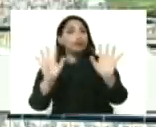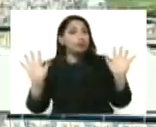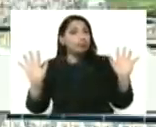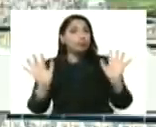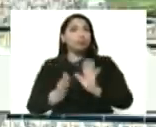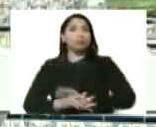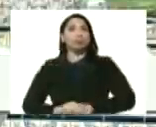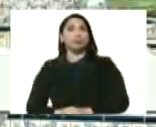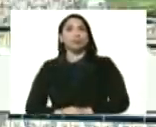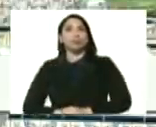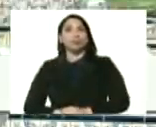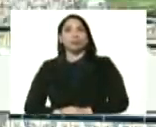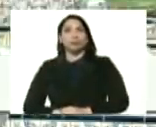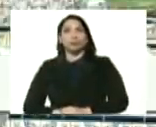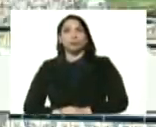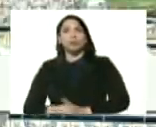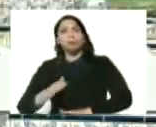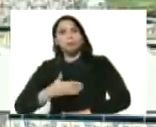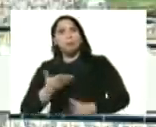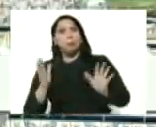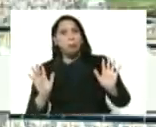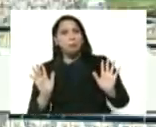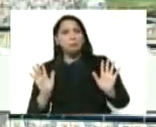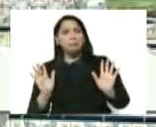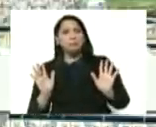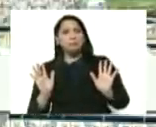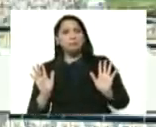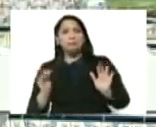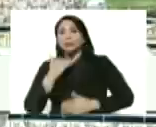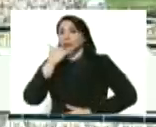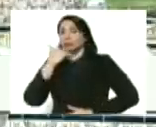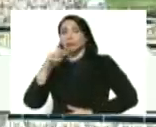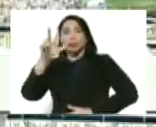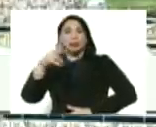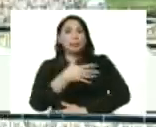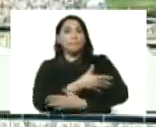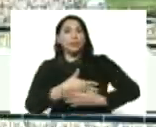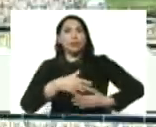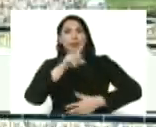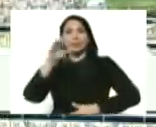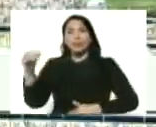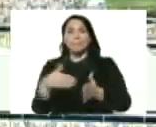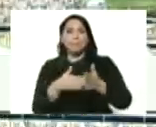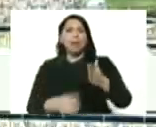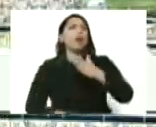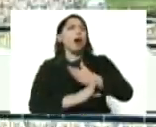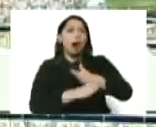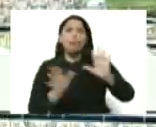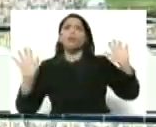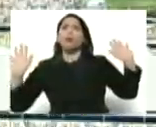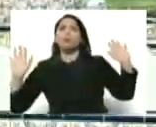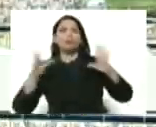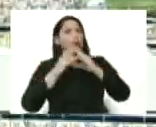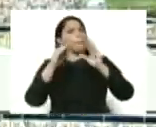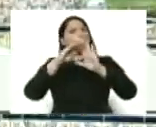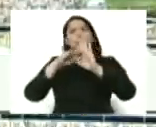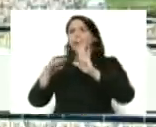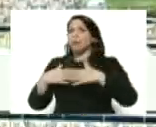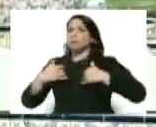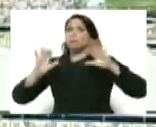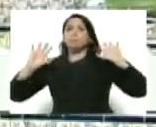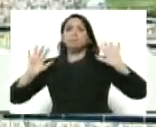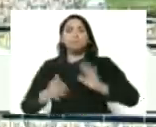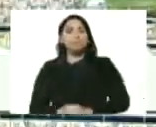podemos llegar a la vivienda 3.100.000. Y yo dije, vamos, pues, con todas las medidas de seguridad,